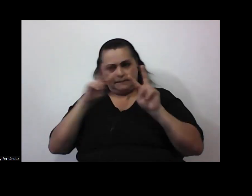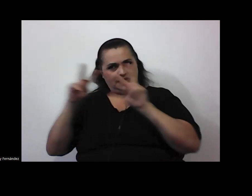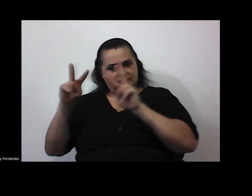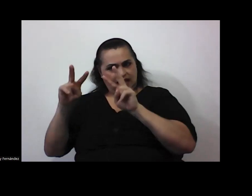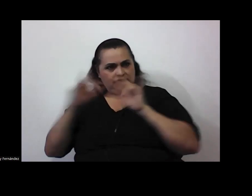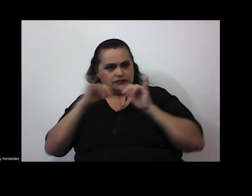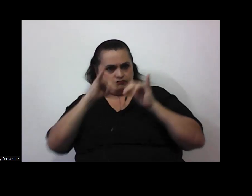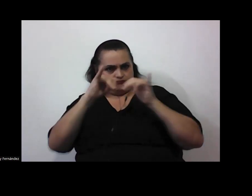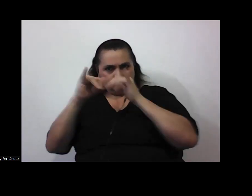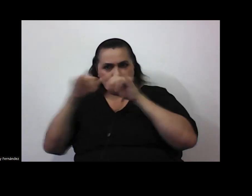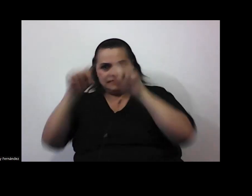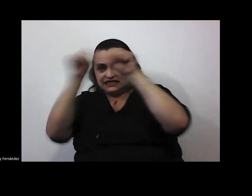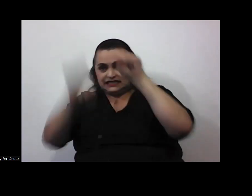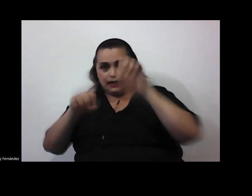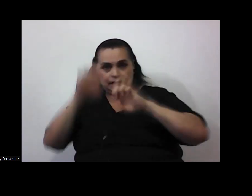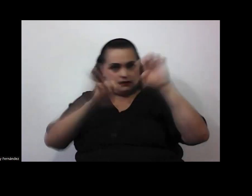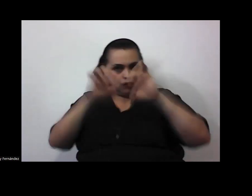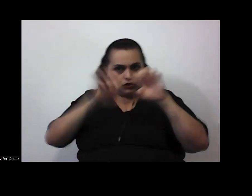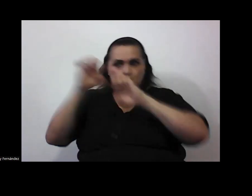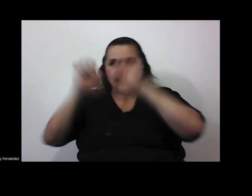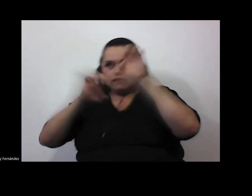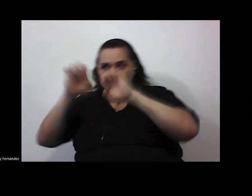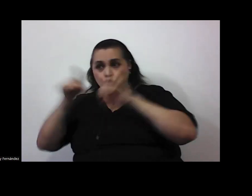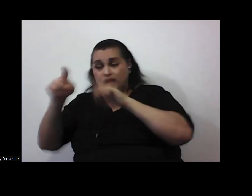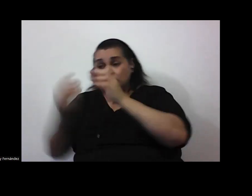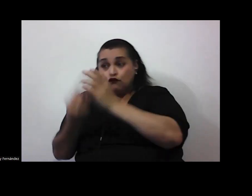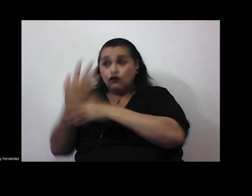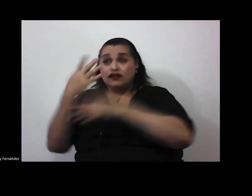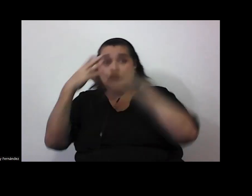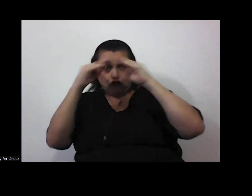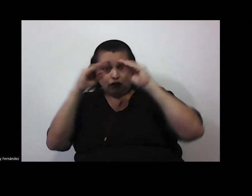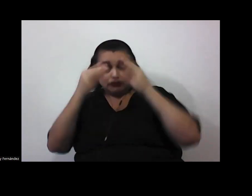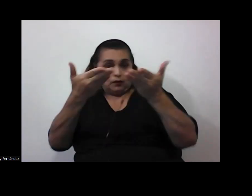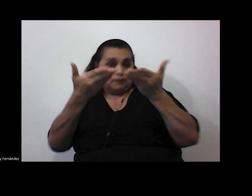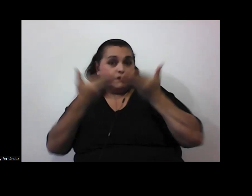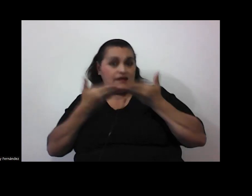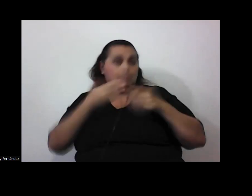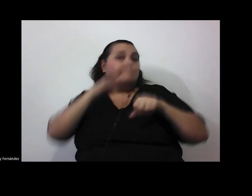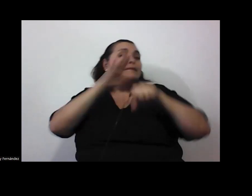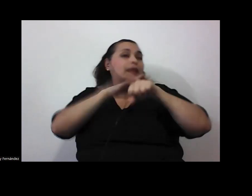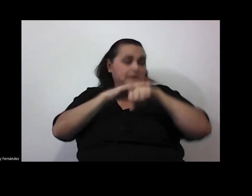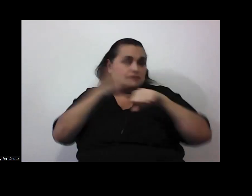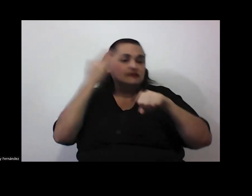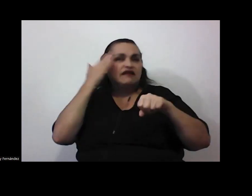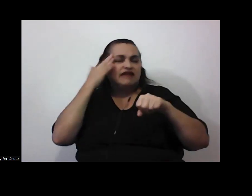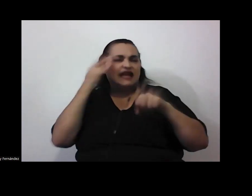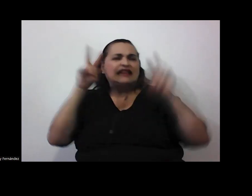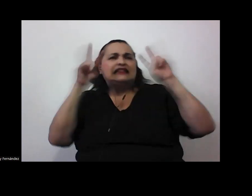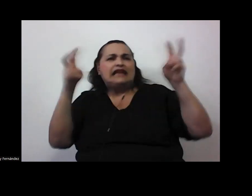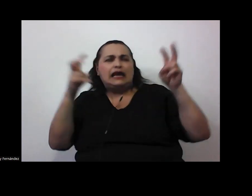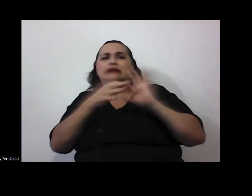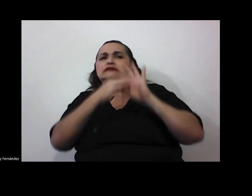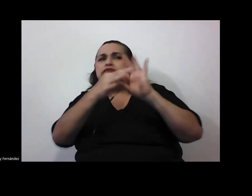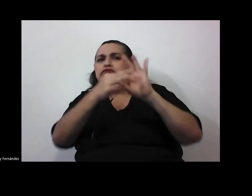sistemas de evaluación esas fuentes de información me dicen por ejemplo me permiten saber sobre qué temas hay consensos